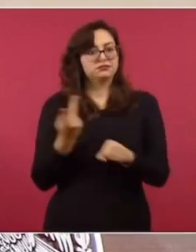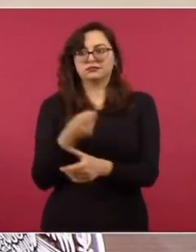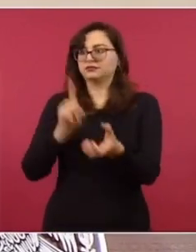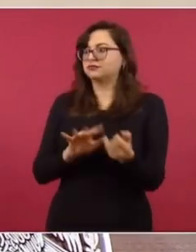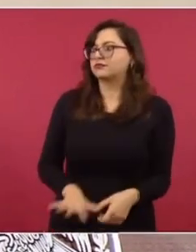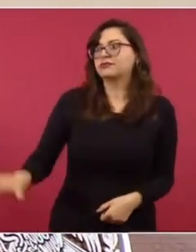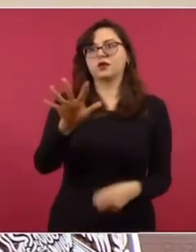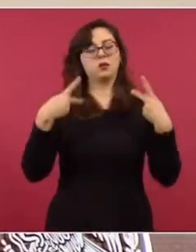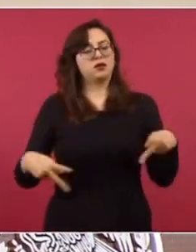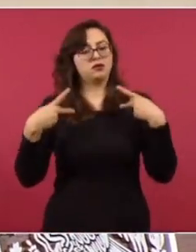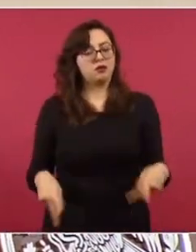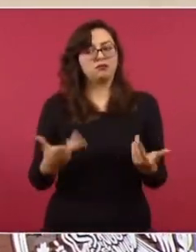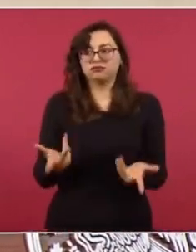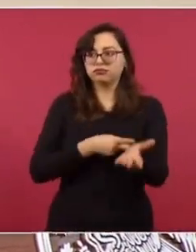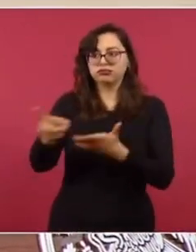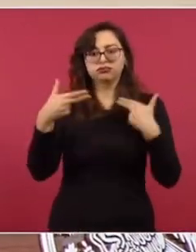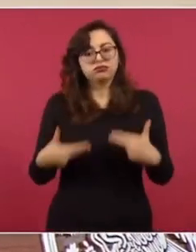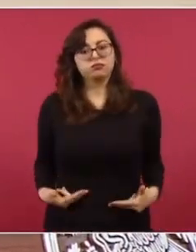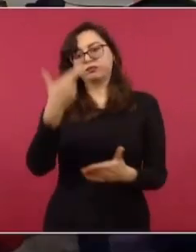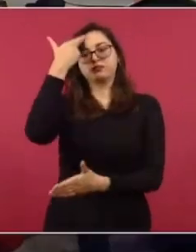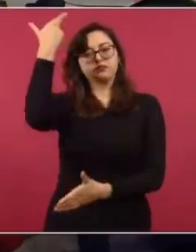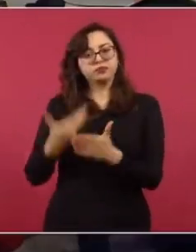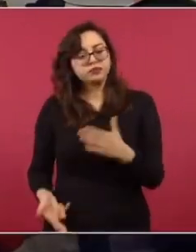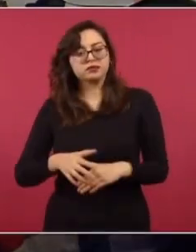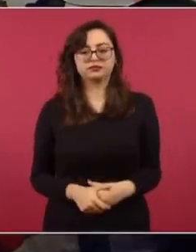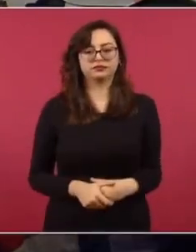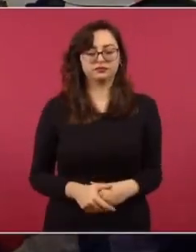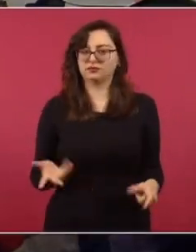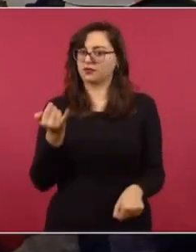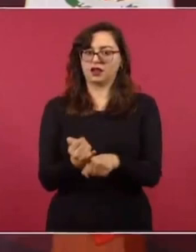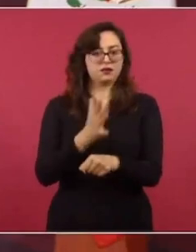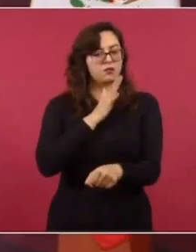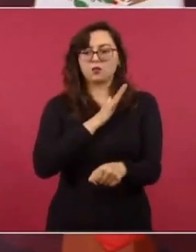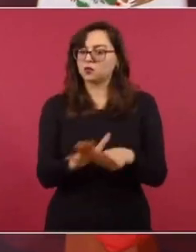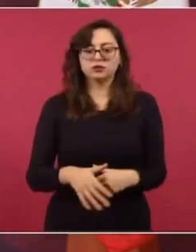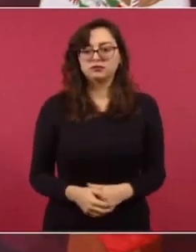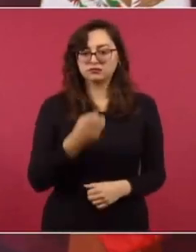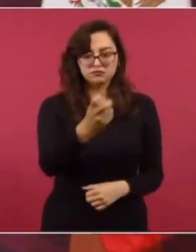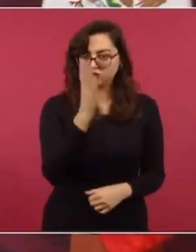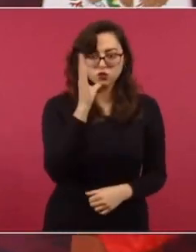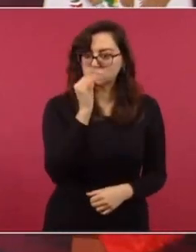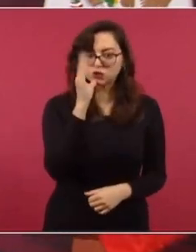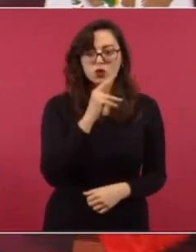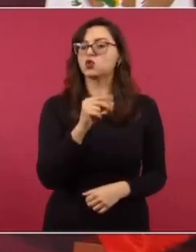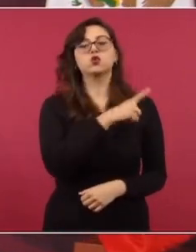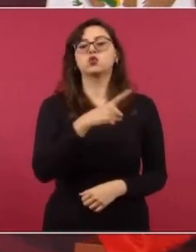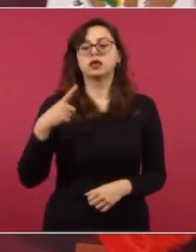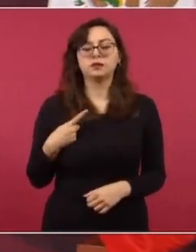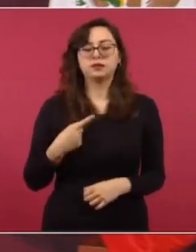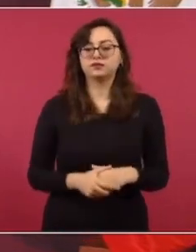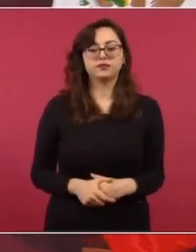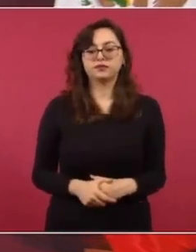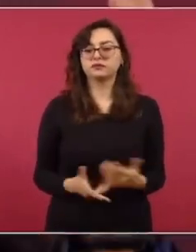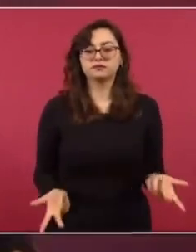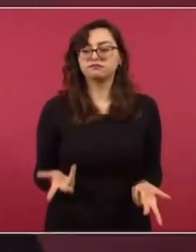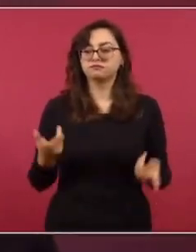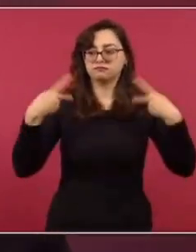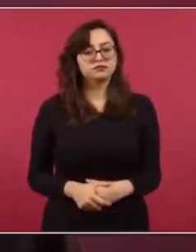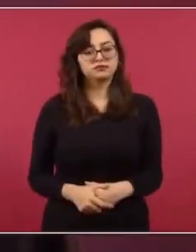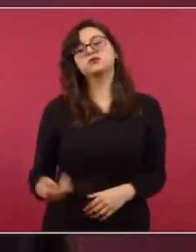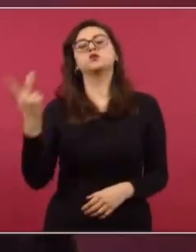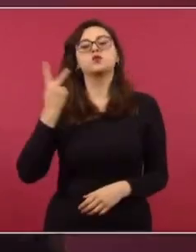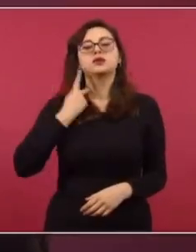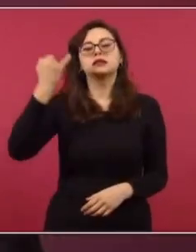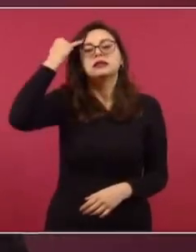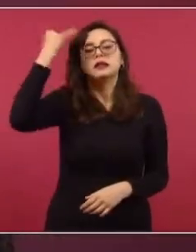Nadie puede cercar, bloquear a un pueblo por razones políticas, ideológicas.